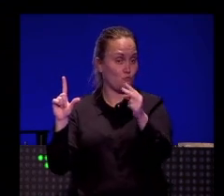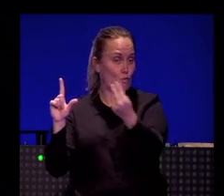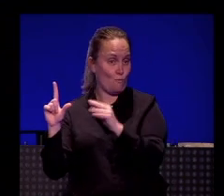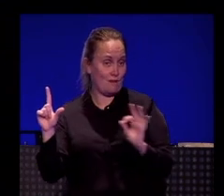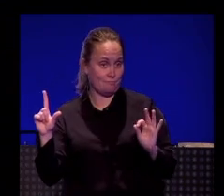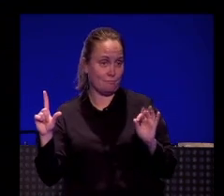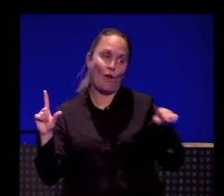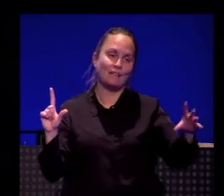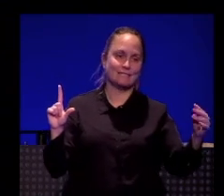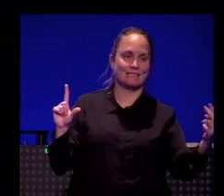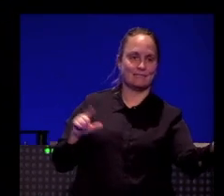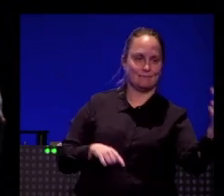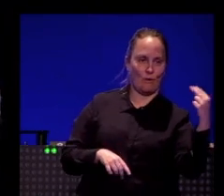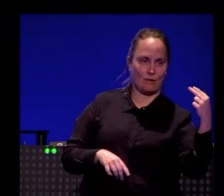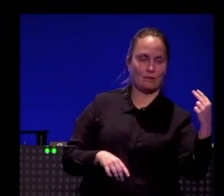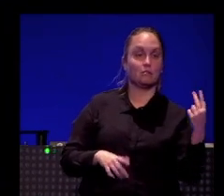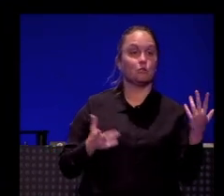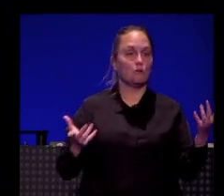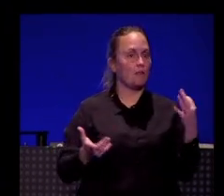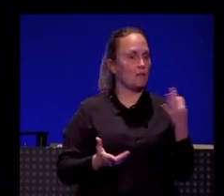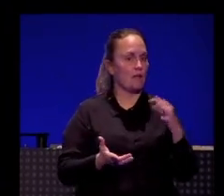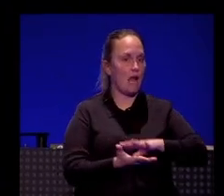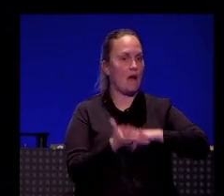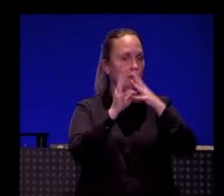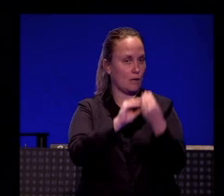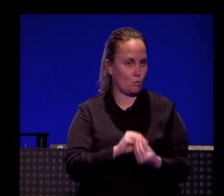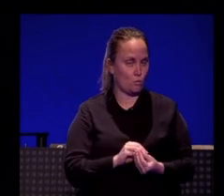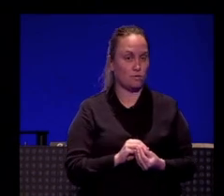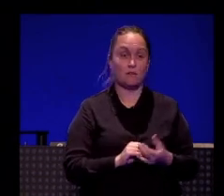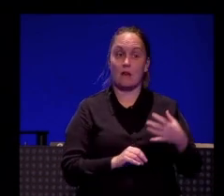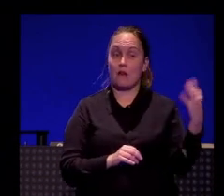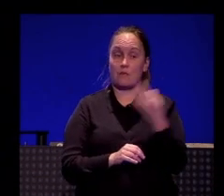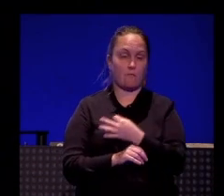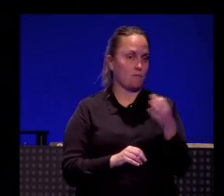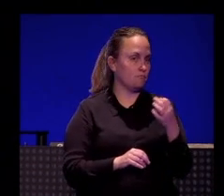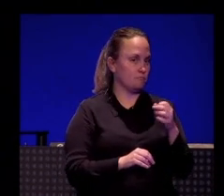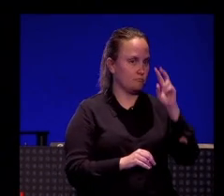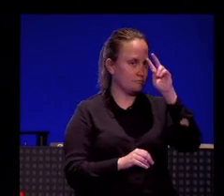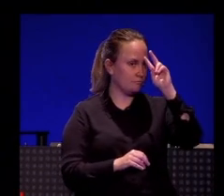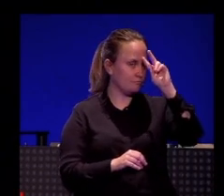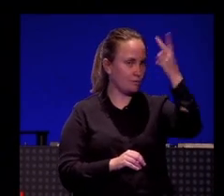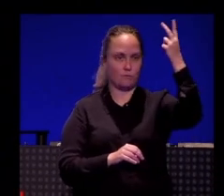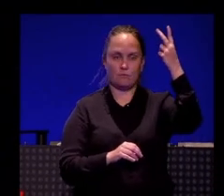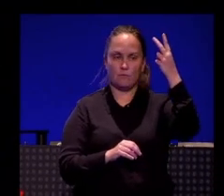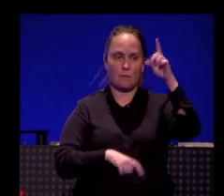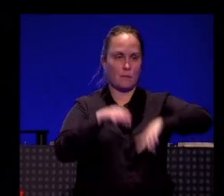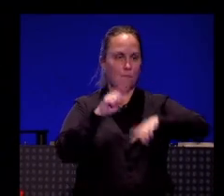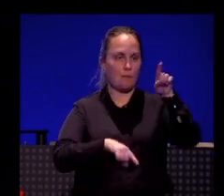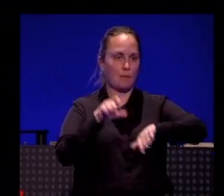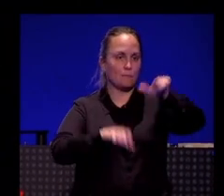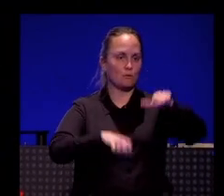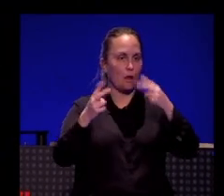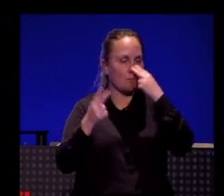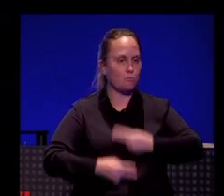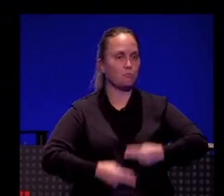Entonces, claro, tenemos que adaptarnos y cambiar el chip un poco y ofrecer a los consumidores